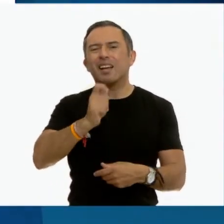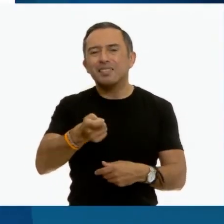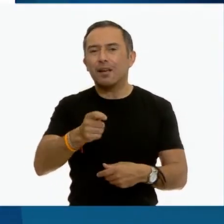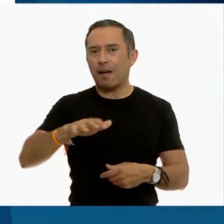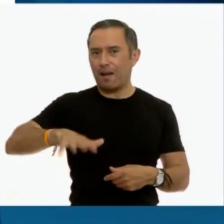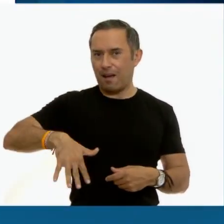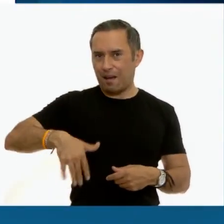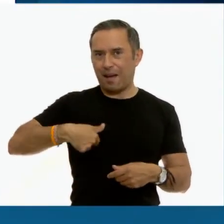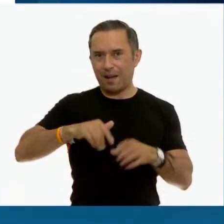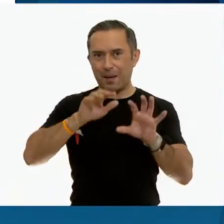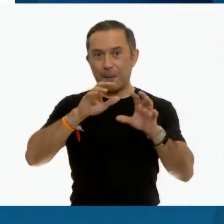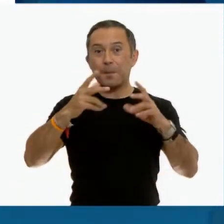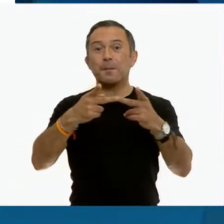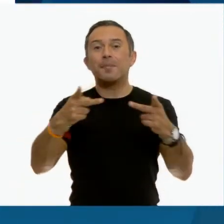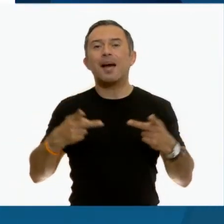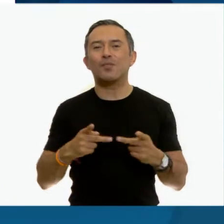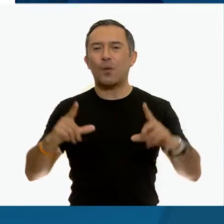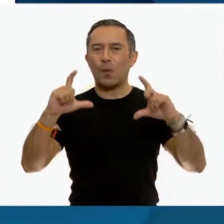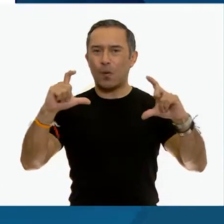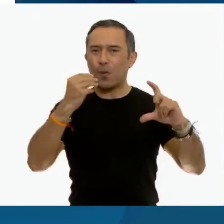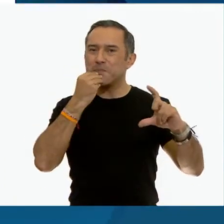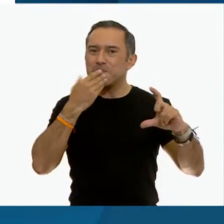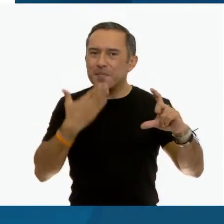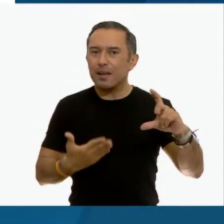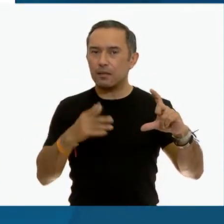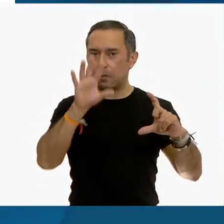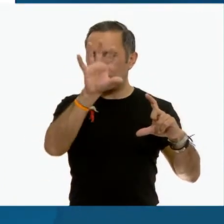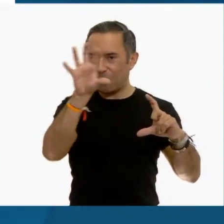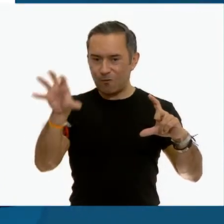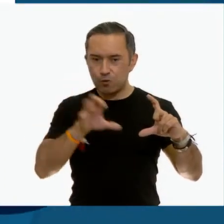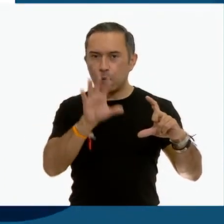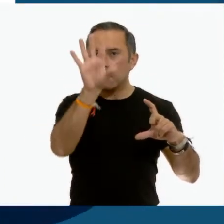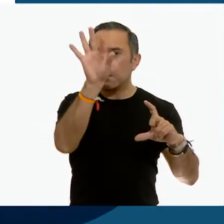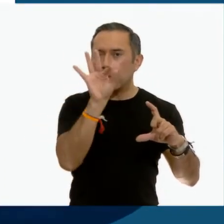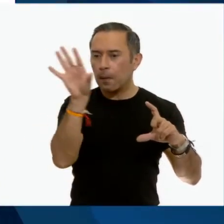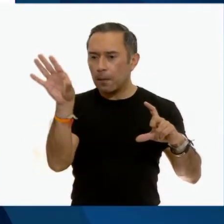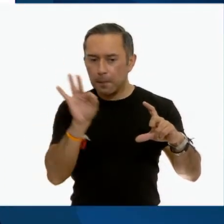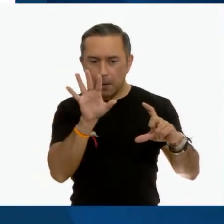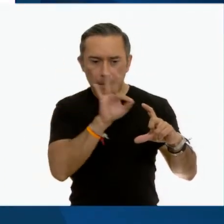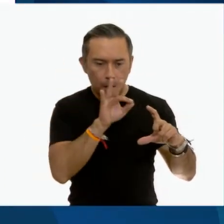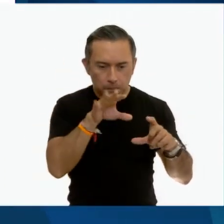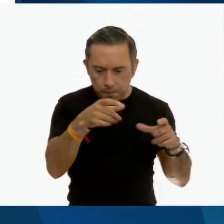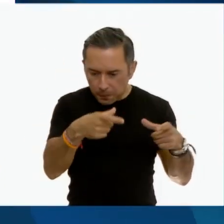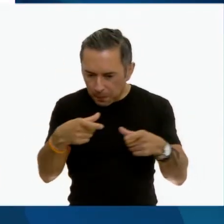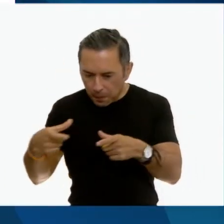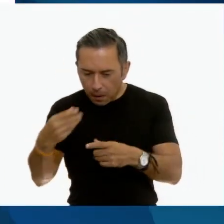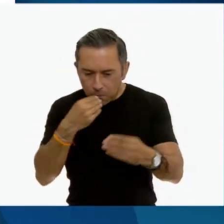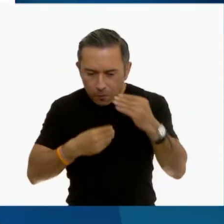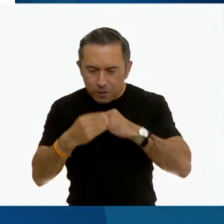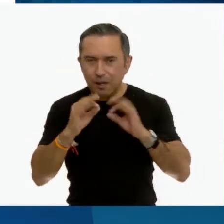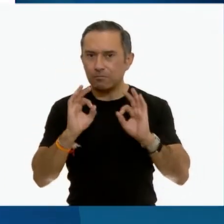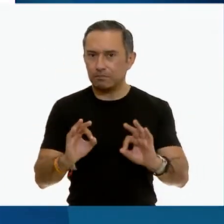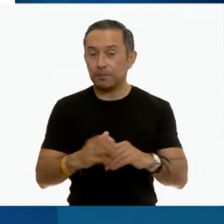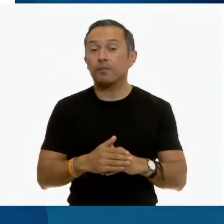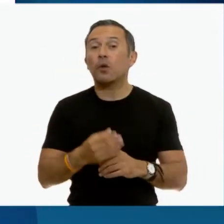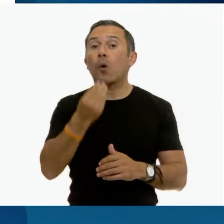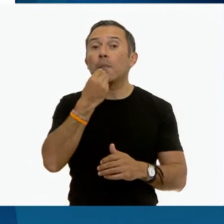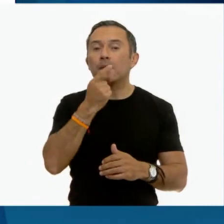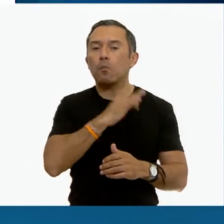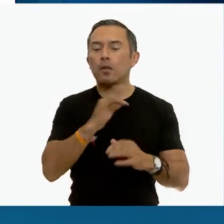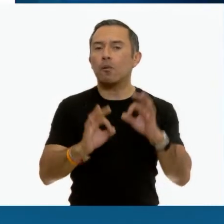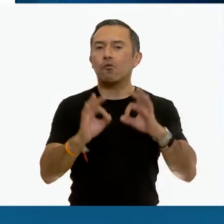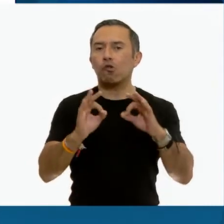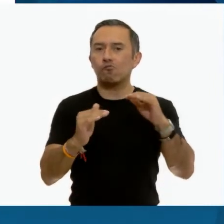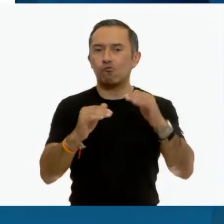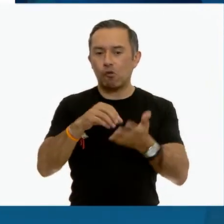sugeridos en el plato del bien comer. Equilibrada. Que los alimentos estén en proporciones adecuadas.